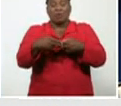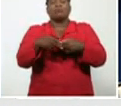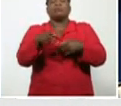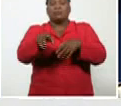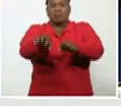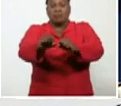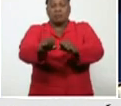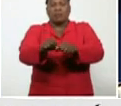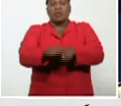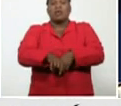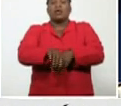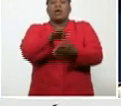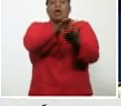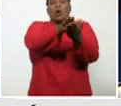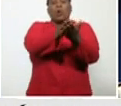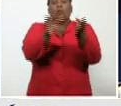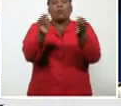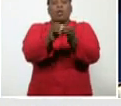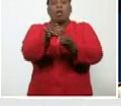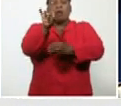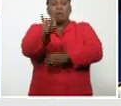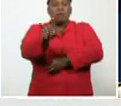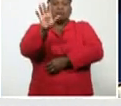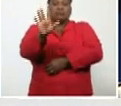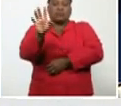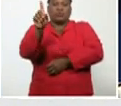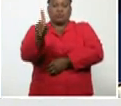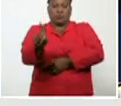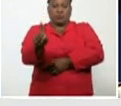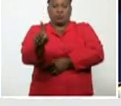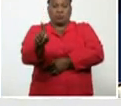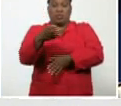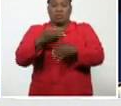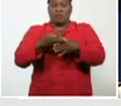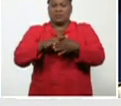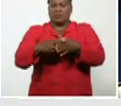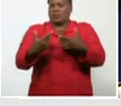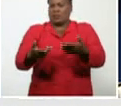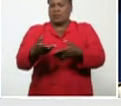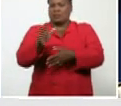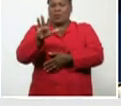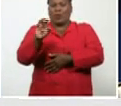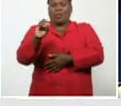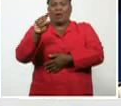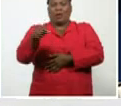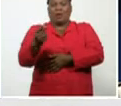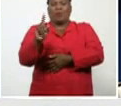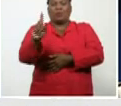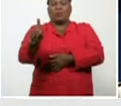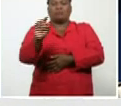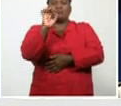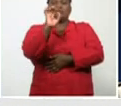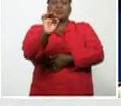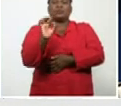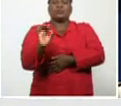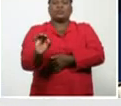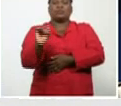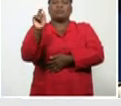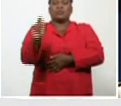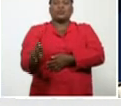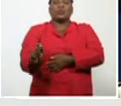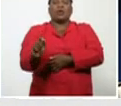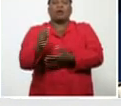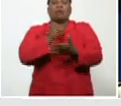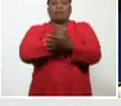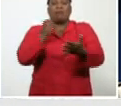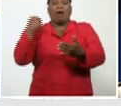951, que representan el 50,1% de los casos confirmados hasta